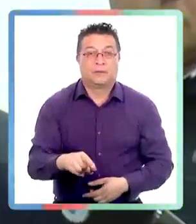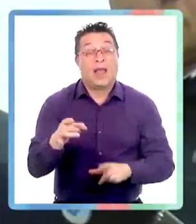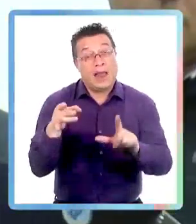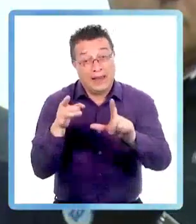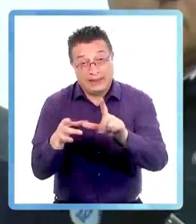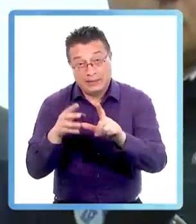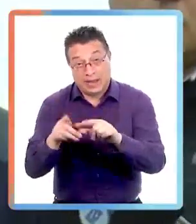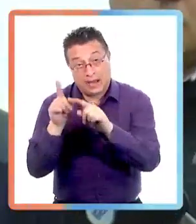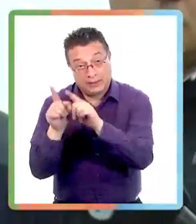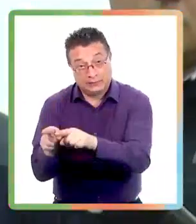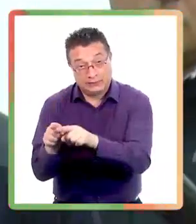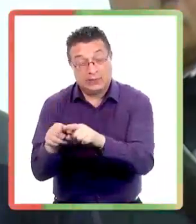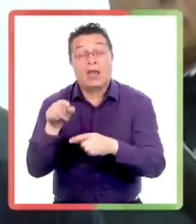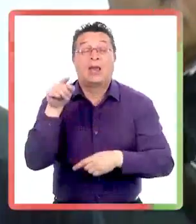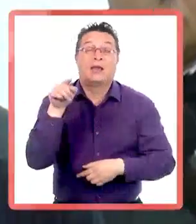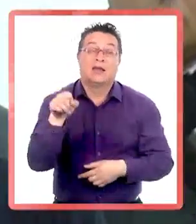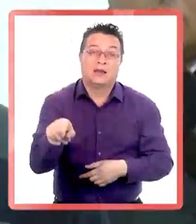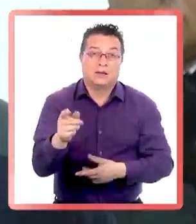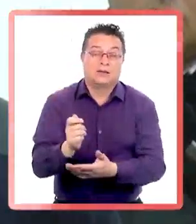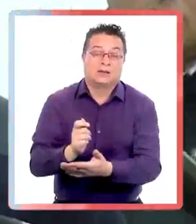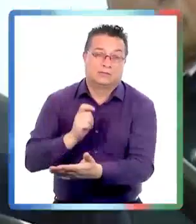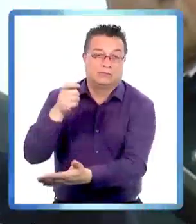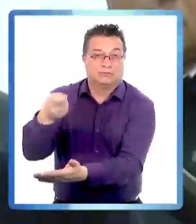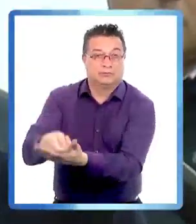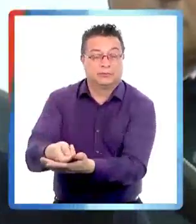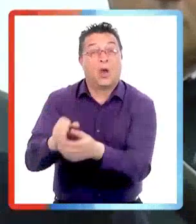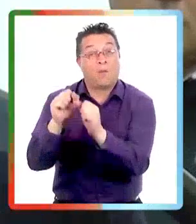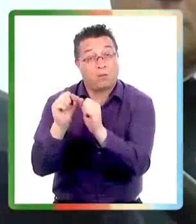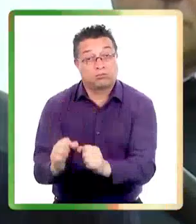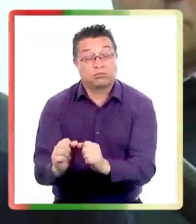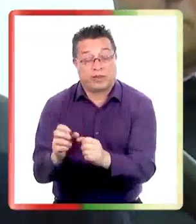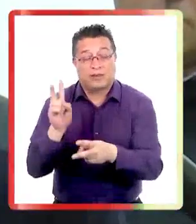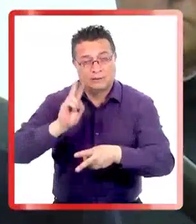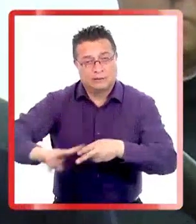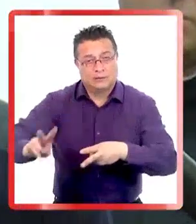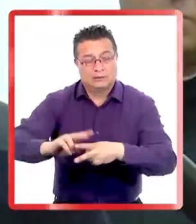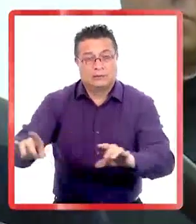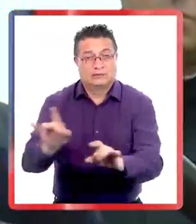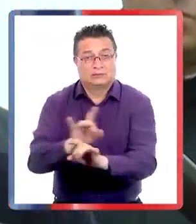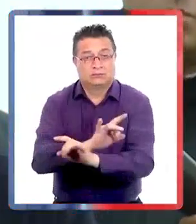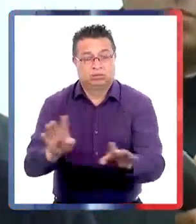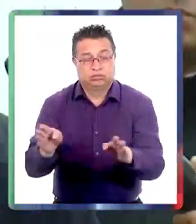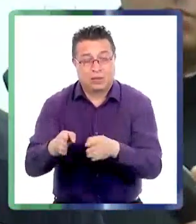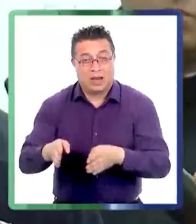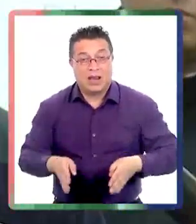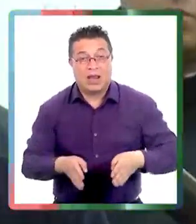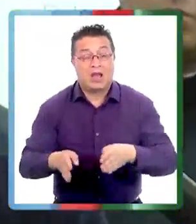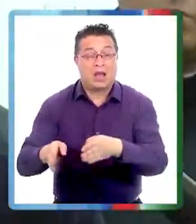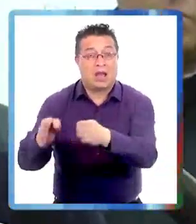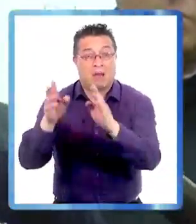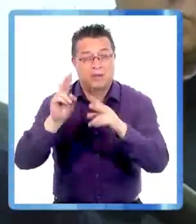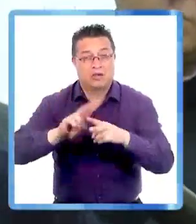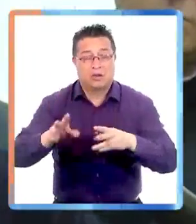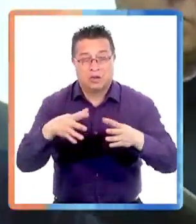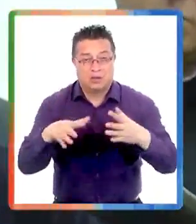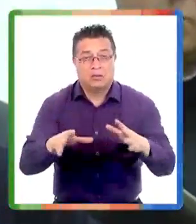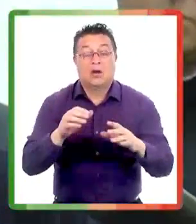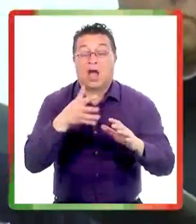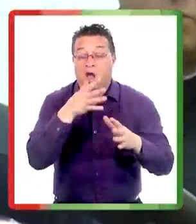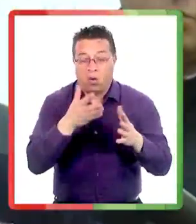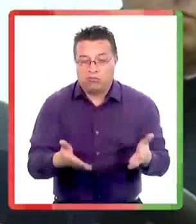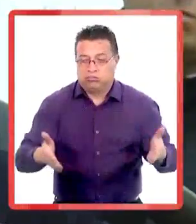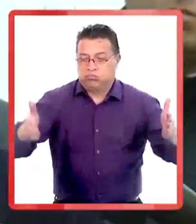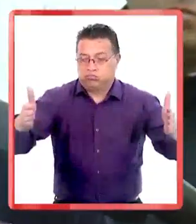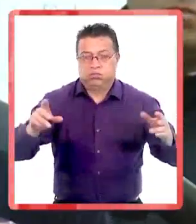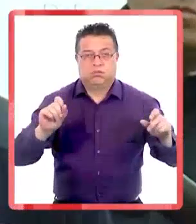En Linares la inversión para poder dejar la ruta los encauses las